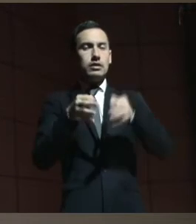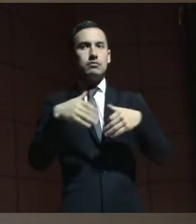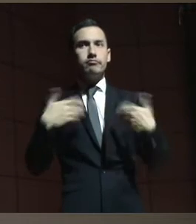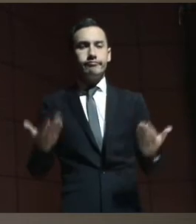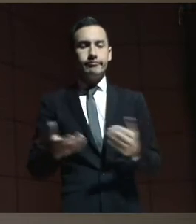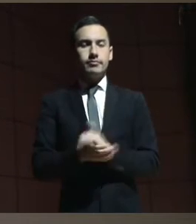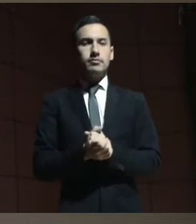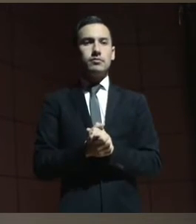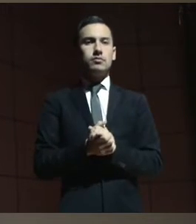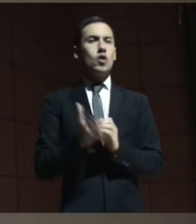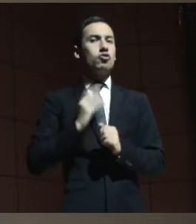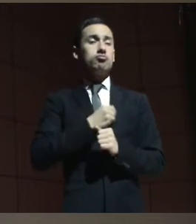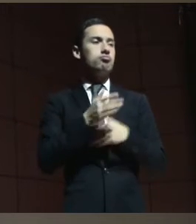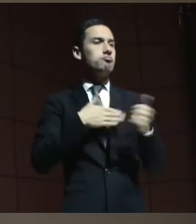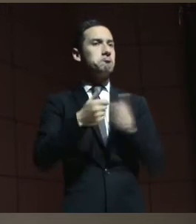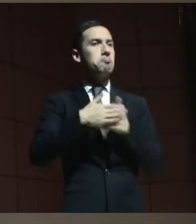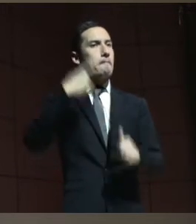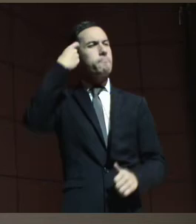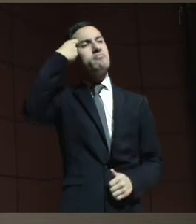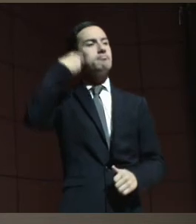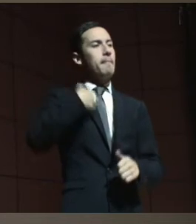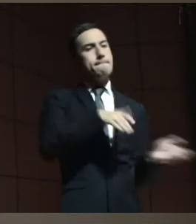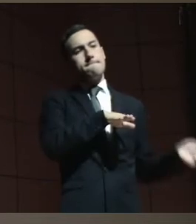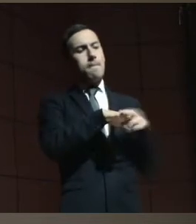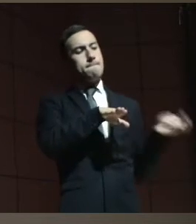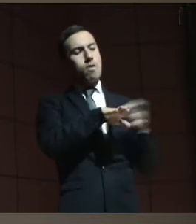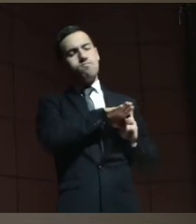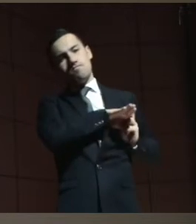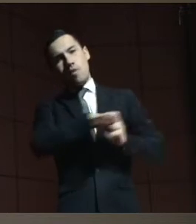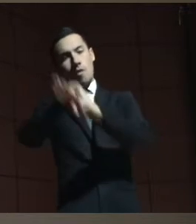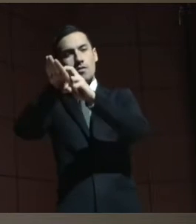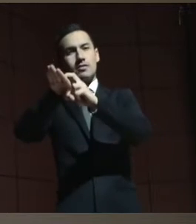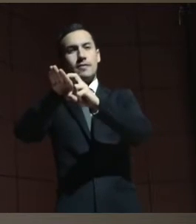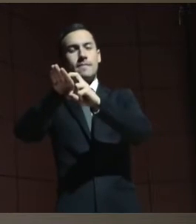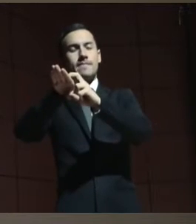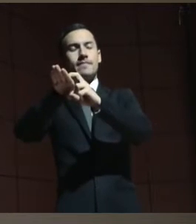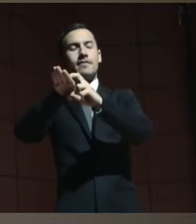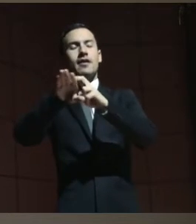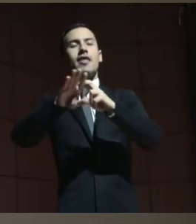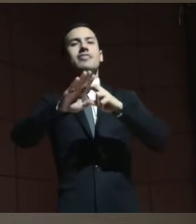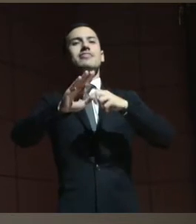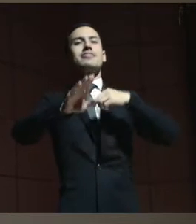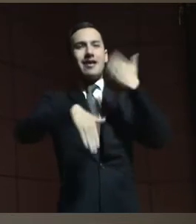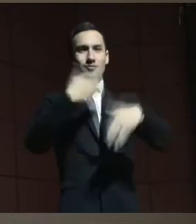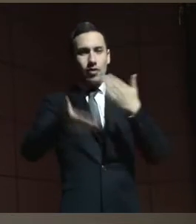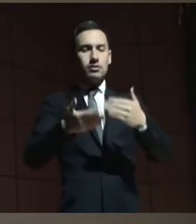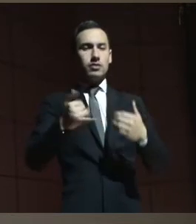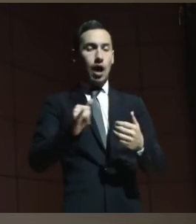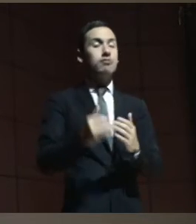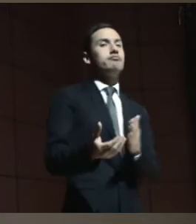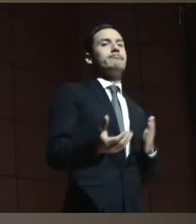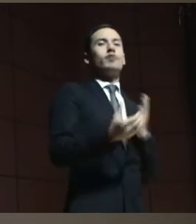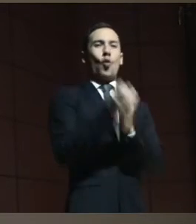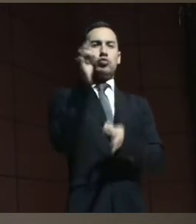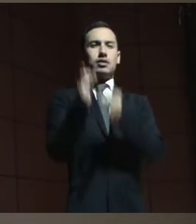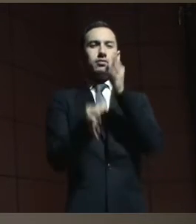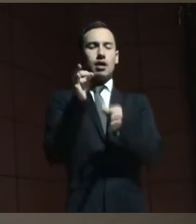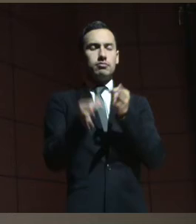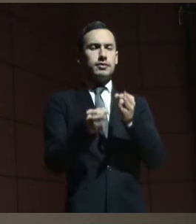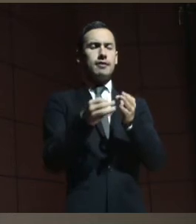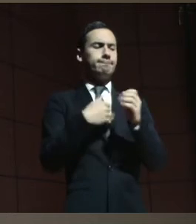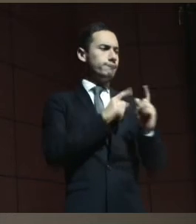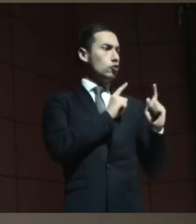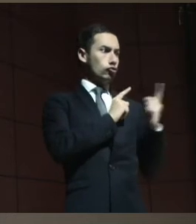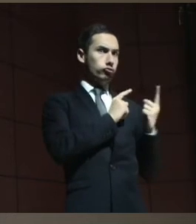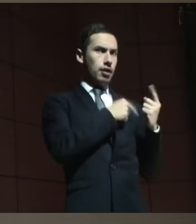Y asumimos el riesgo. Y asumiendo el riesgo, entonces después sí nos presentamos a la justicia en un ejercicio